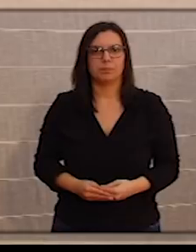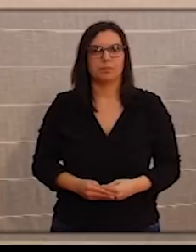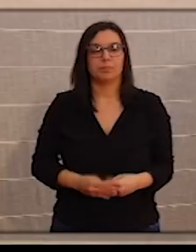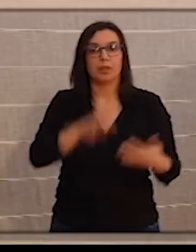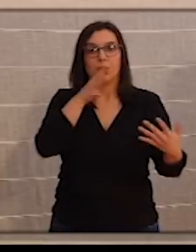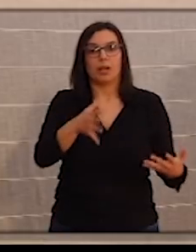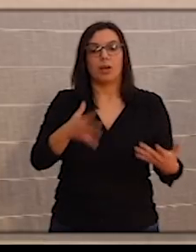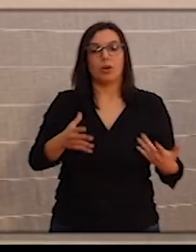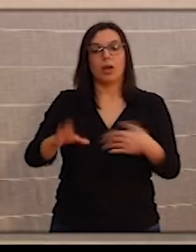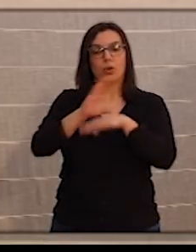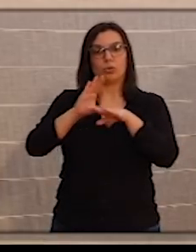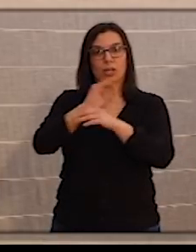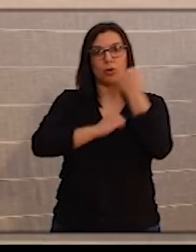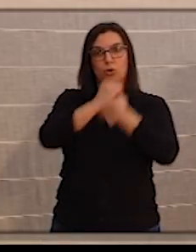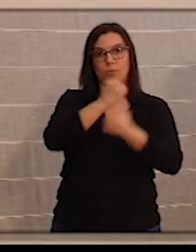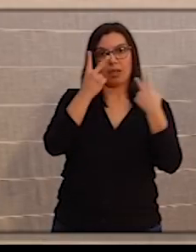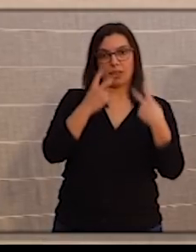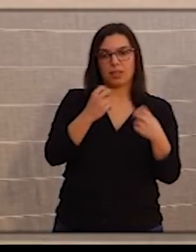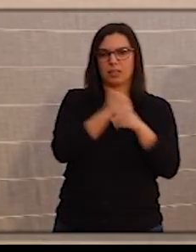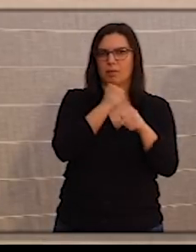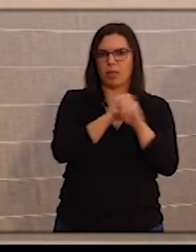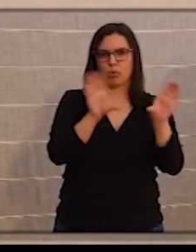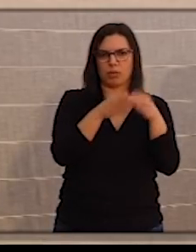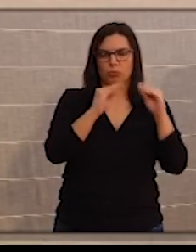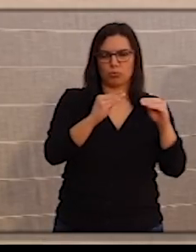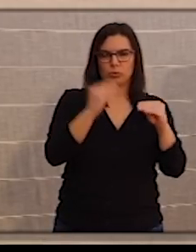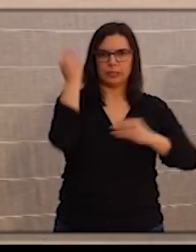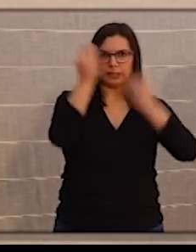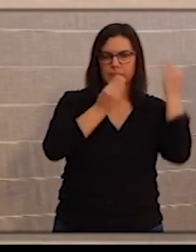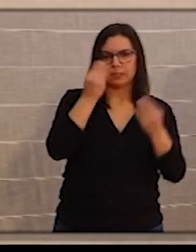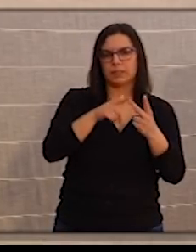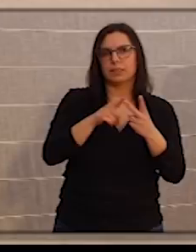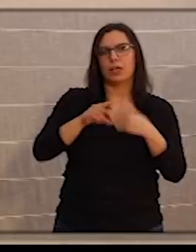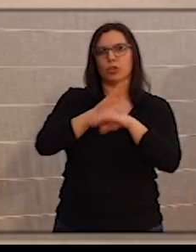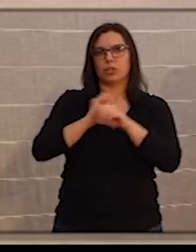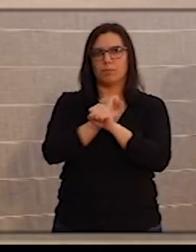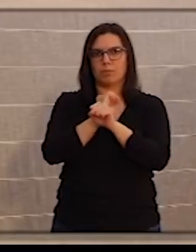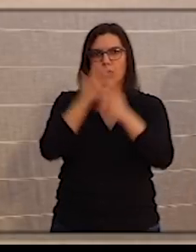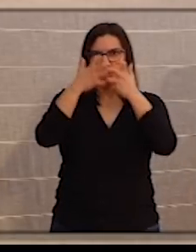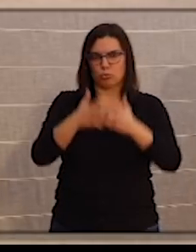trabajando el consejero de Economía y Hacienda con todo el equipo económico, el consejero de Empleo e Industria,